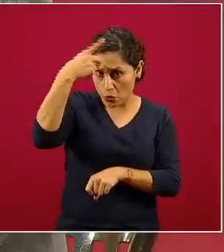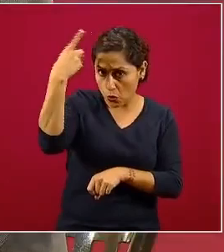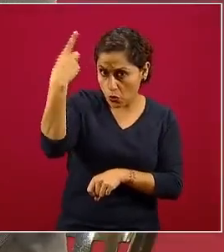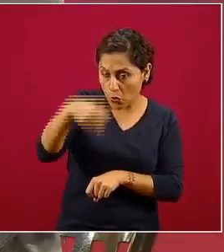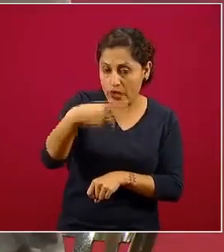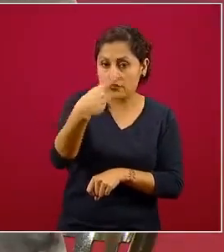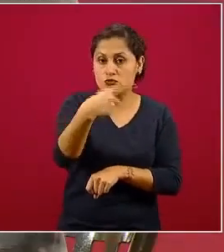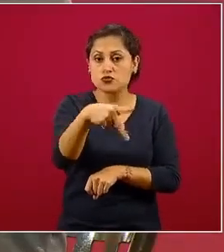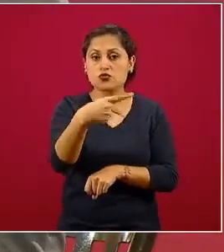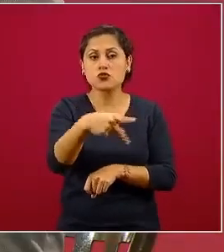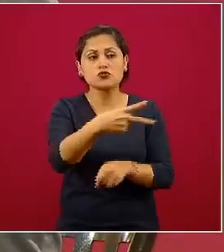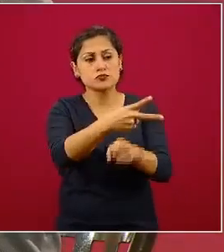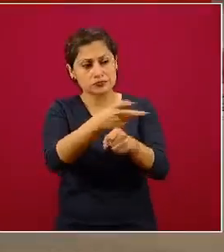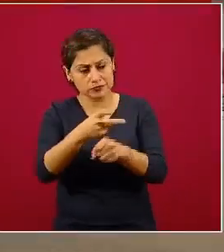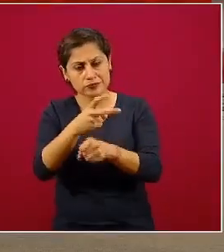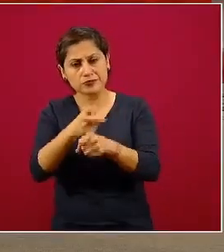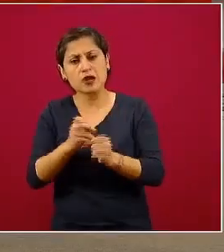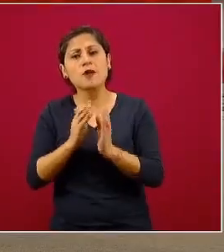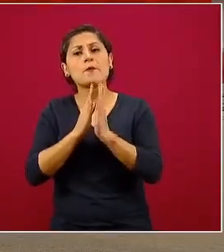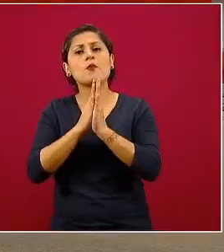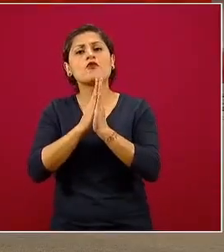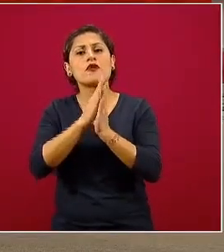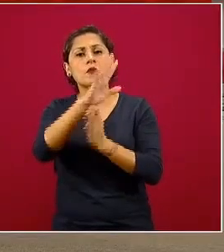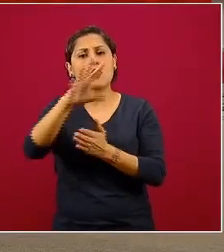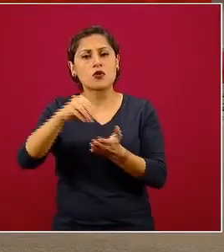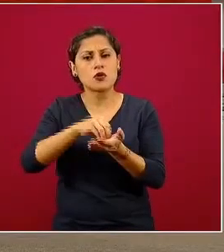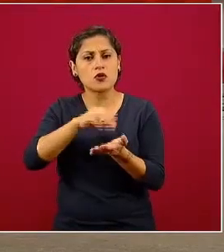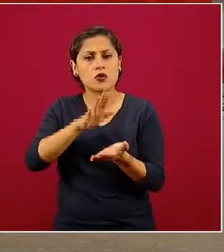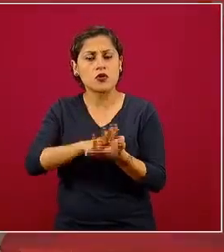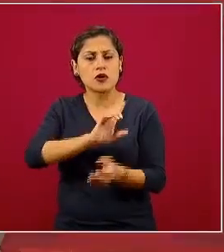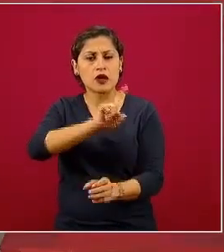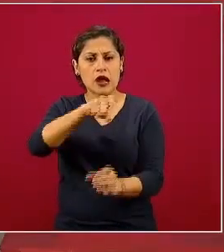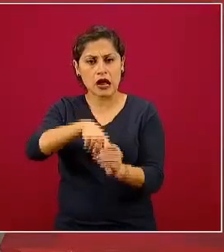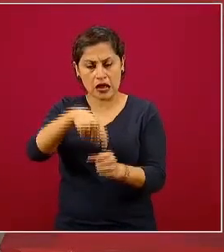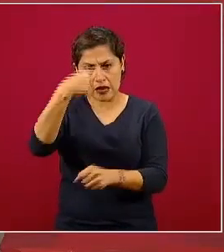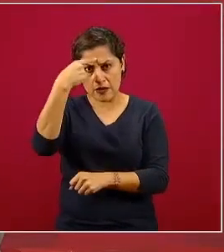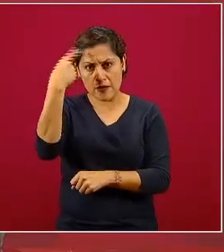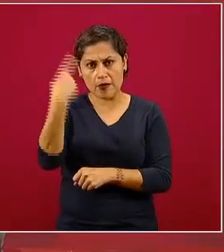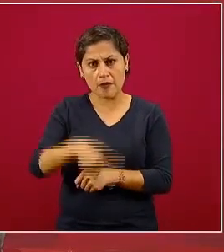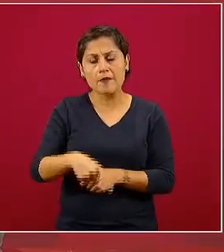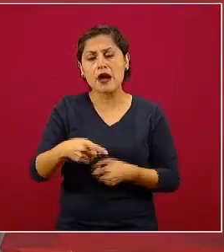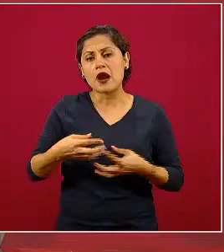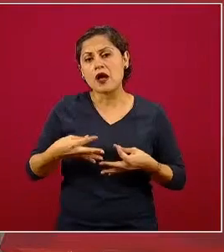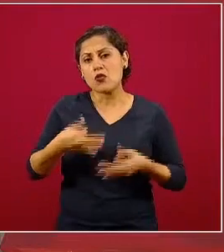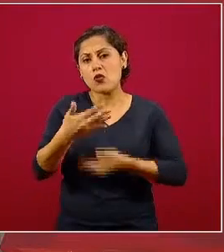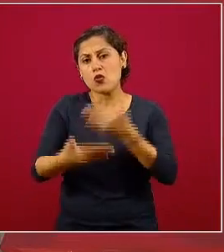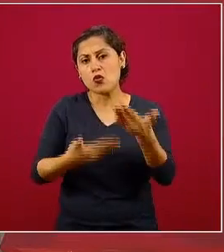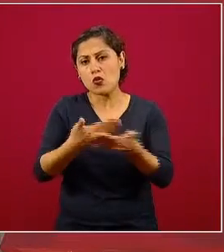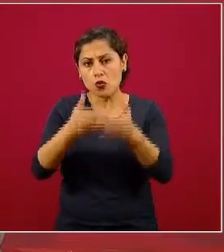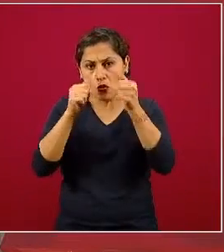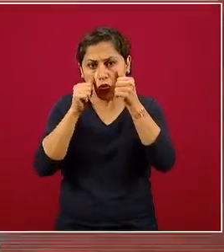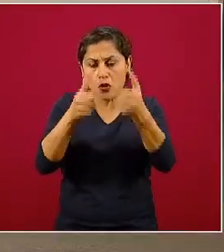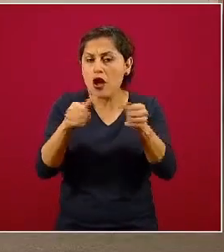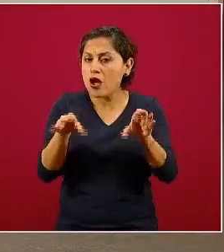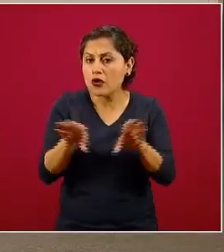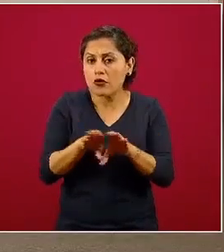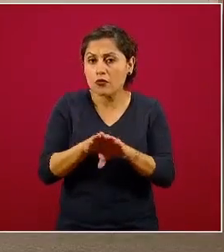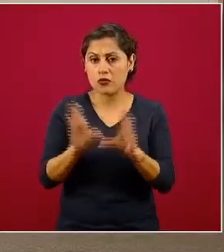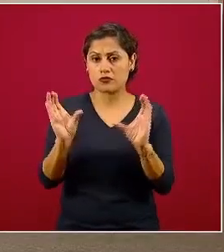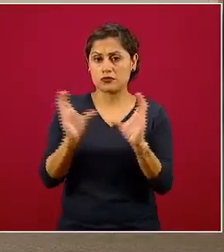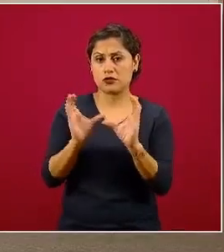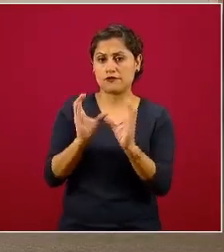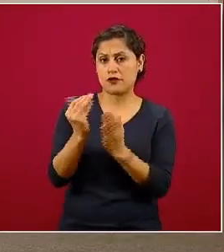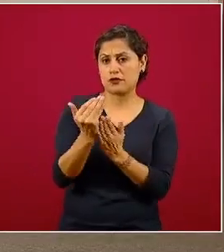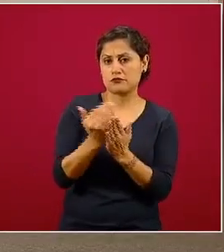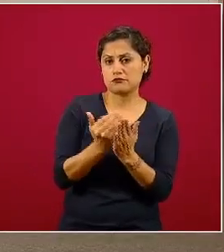farmacéuticas a que se apeguen a un esquema de garantía de calidad basado en la certificación con una serie de